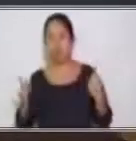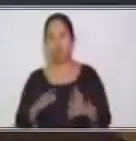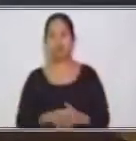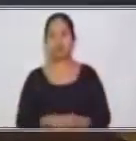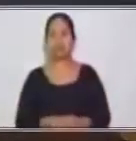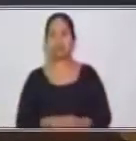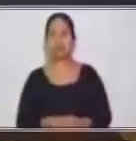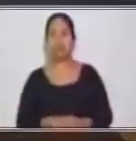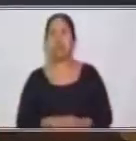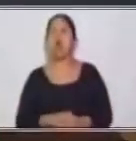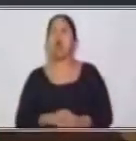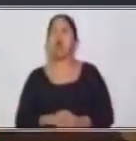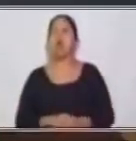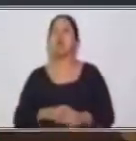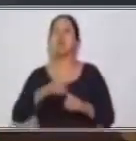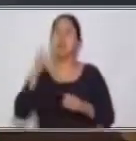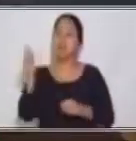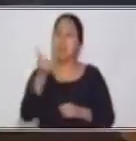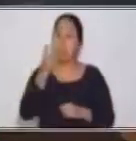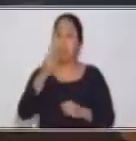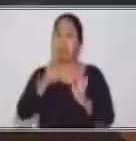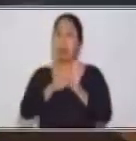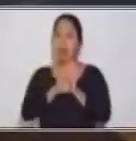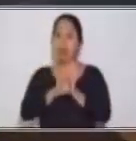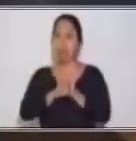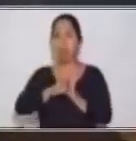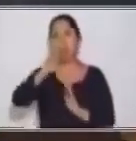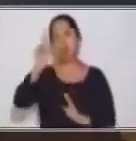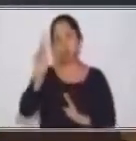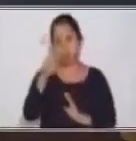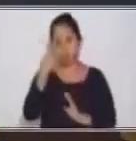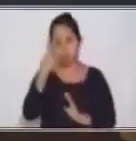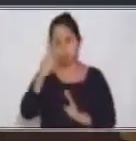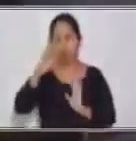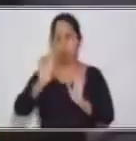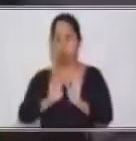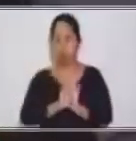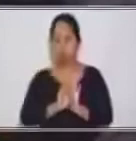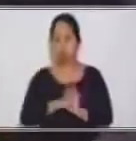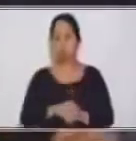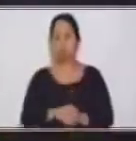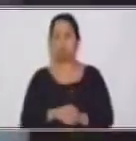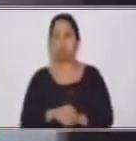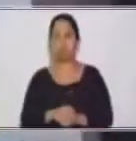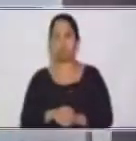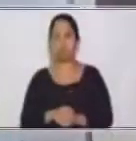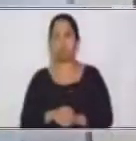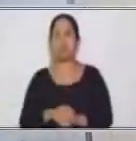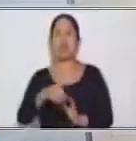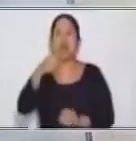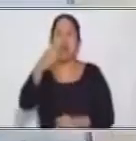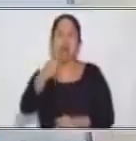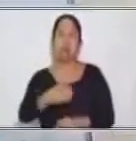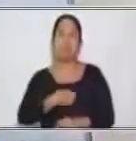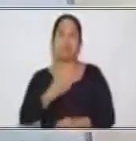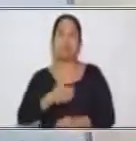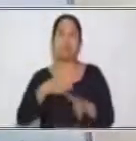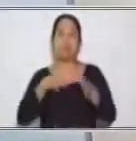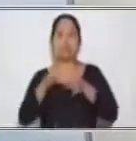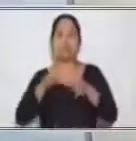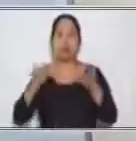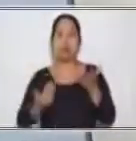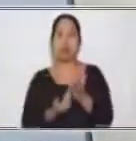tenemos ahí nuestro primer ejemplo. Veamos el segundo ejemplo. El profesor explica la nueva clase.